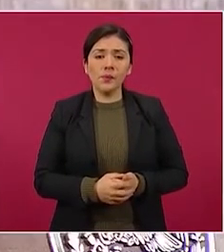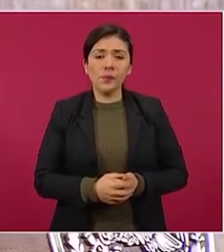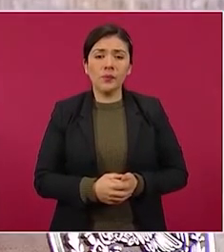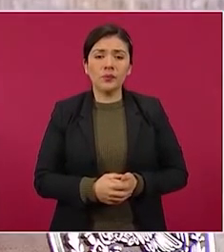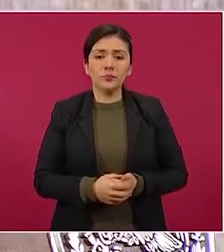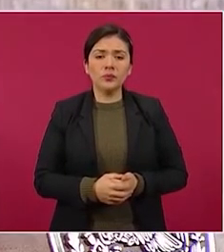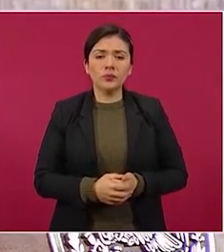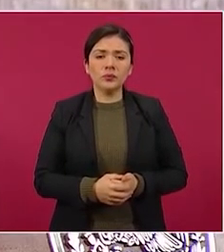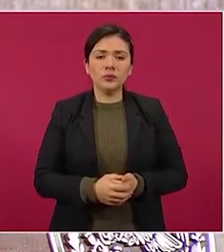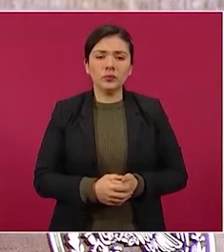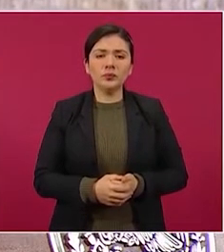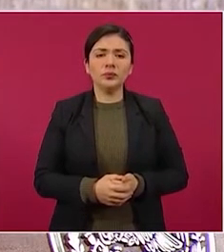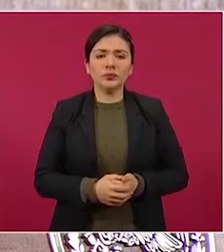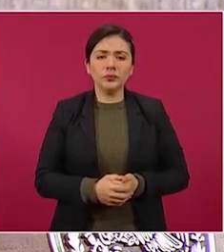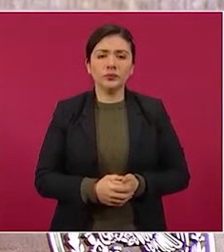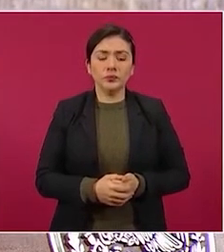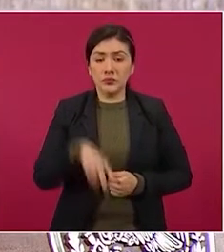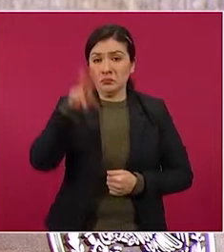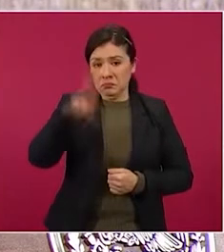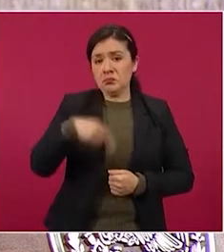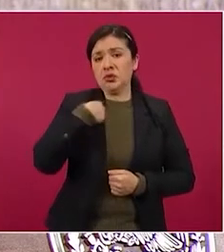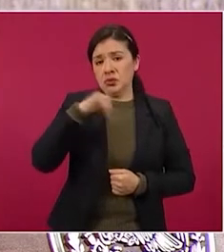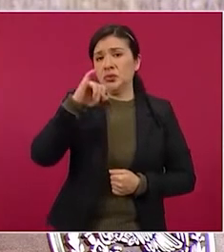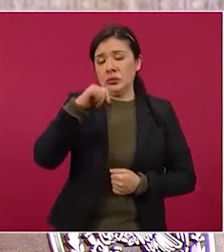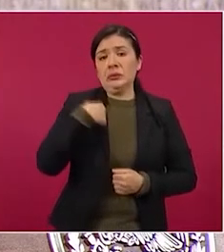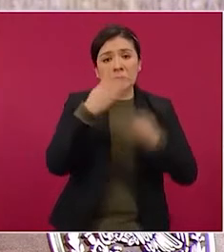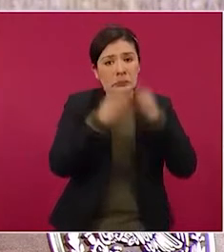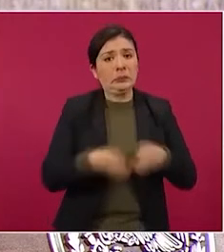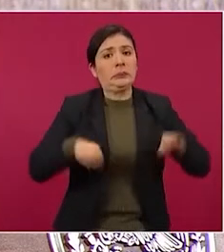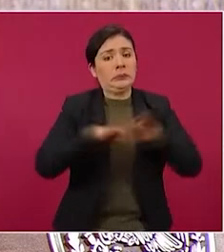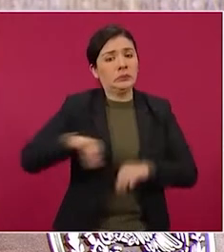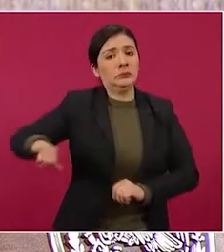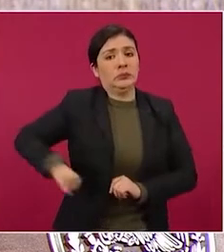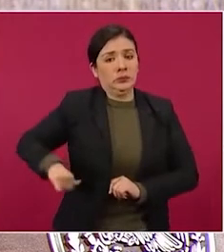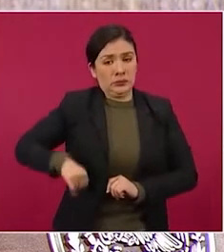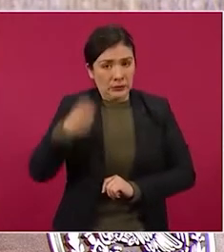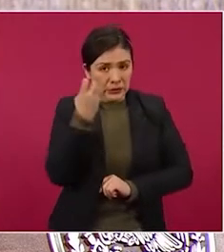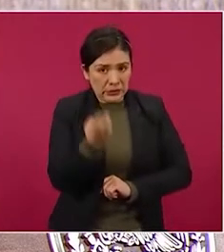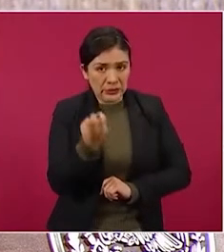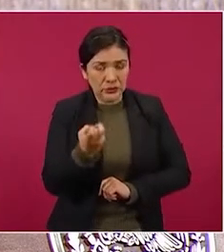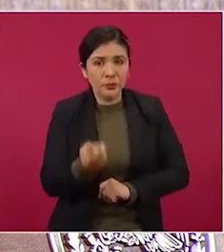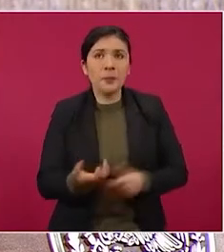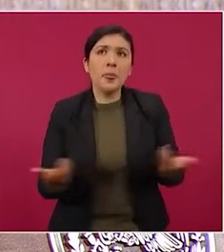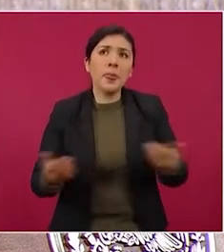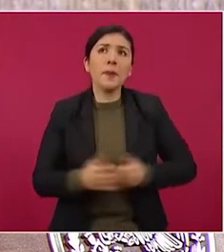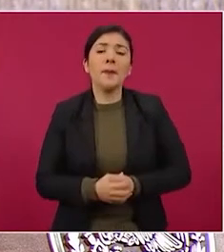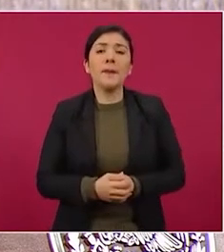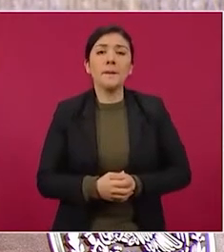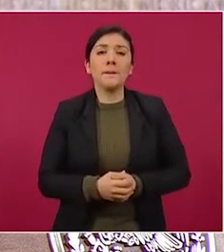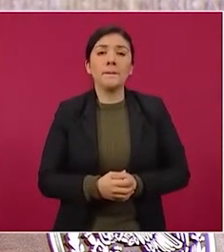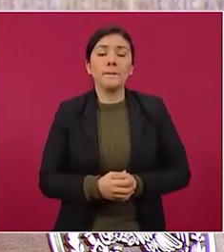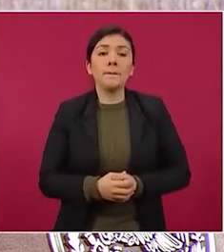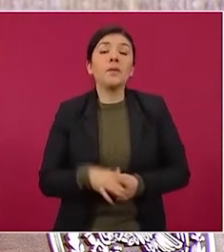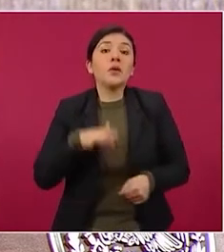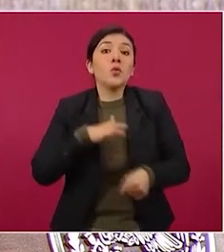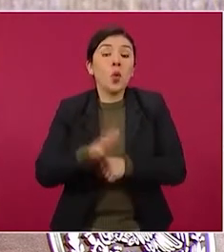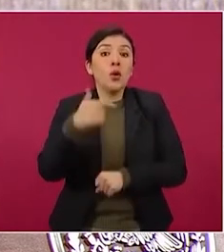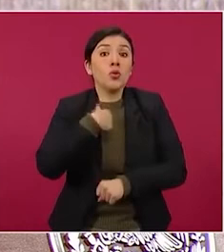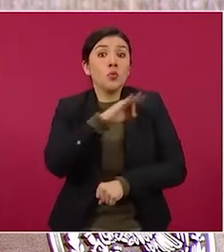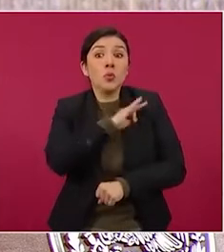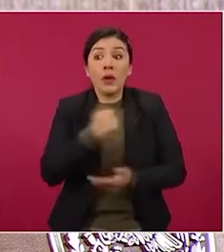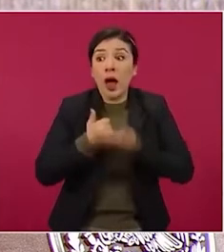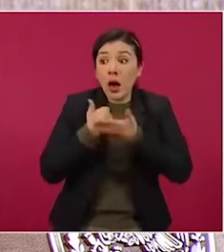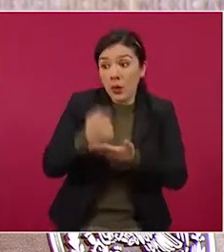nos importa, nos interesa, por eso en lo que podamos ayudar